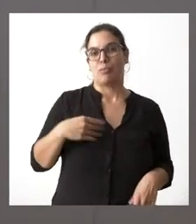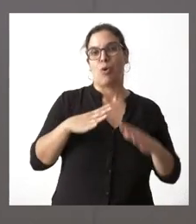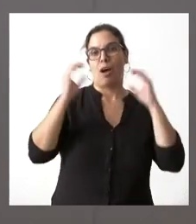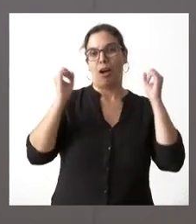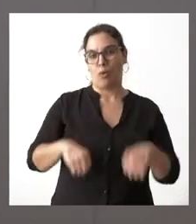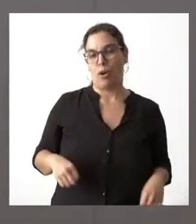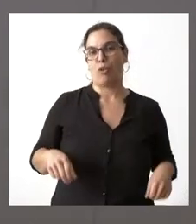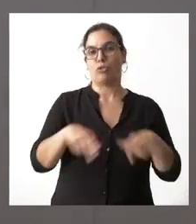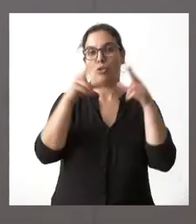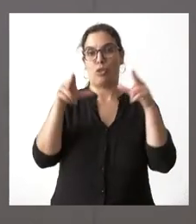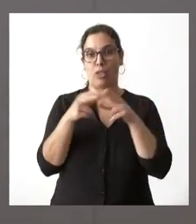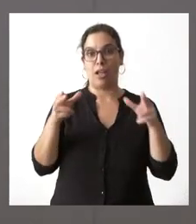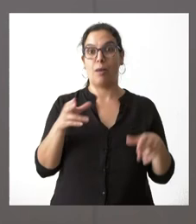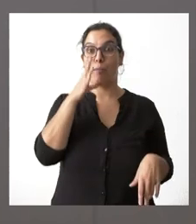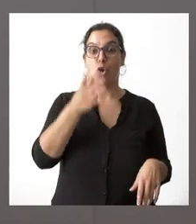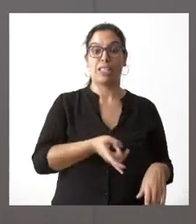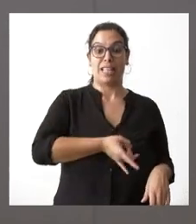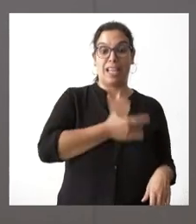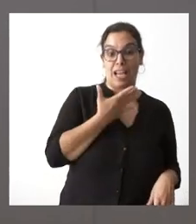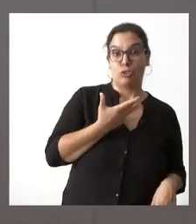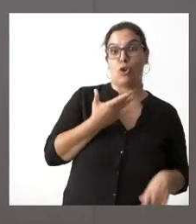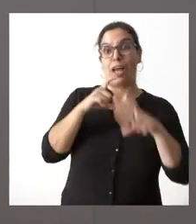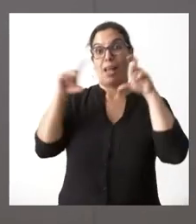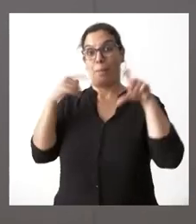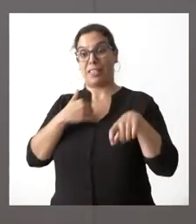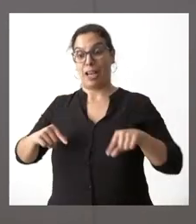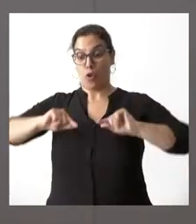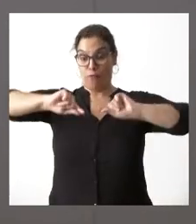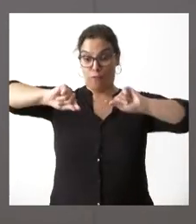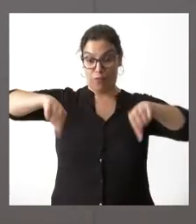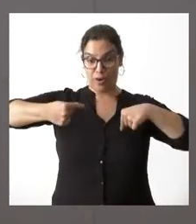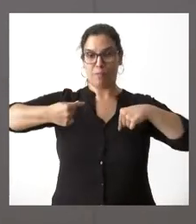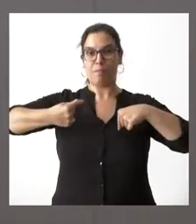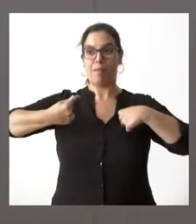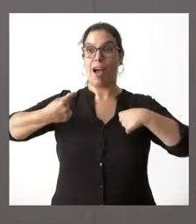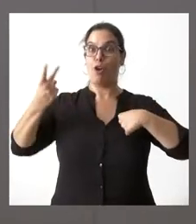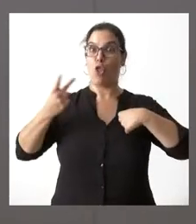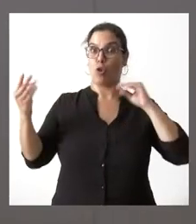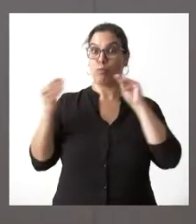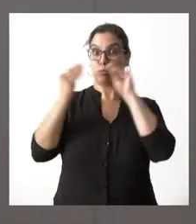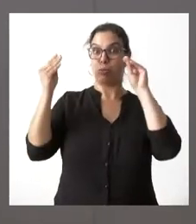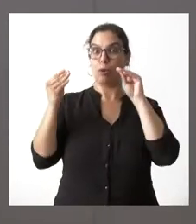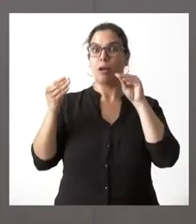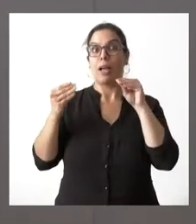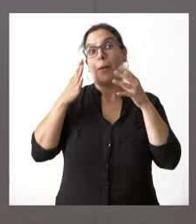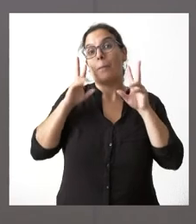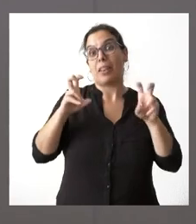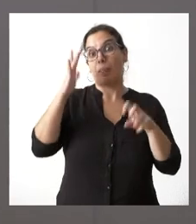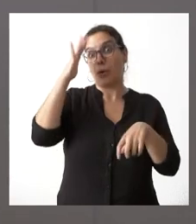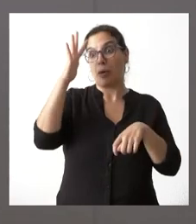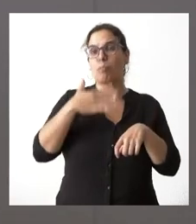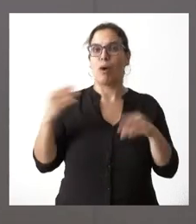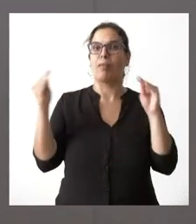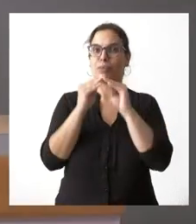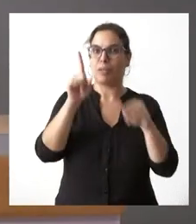el mismo documento empresarios y trabajadores que desde una visión conjunta pueden compartir una filosofía de cosas que hacer común de todos